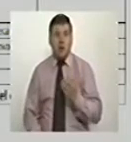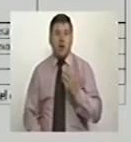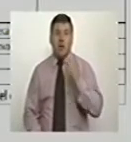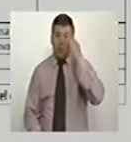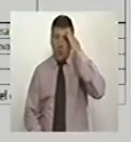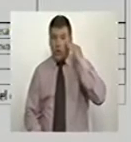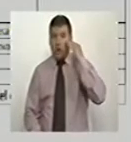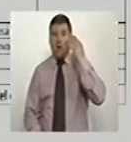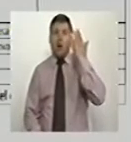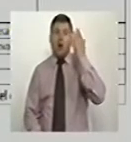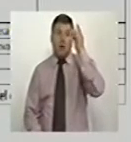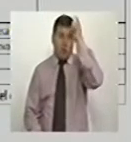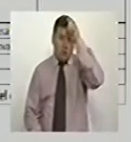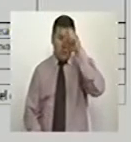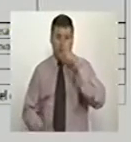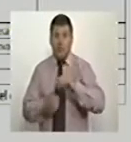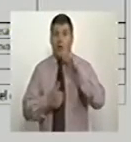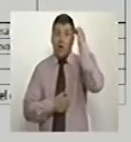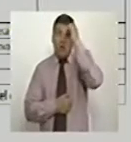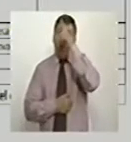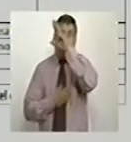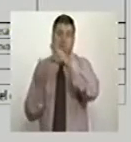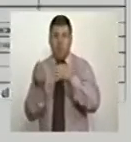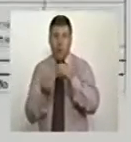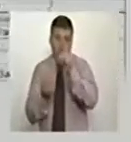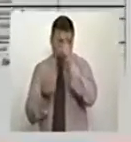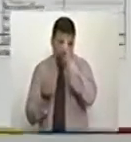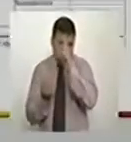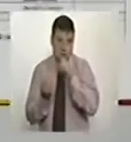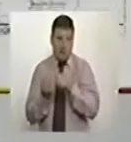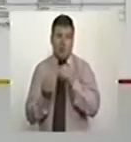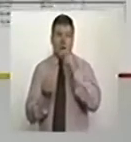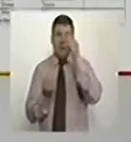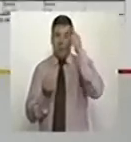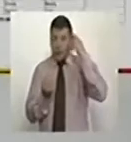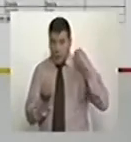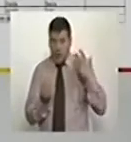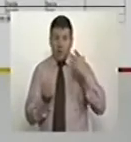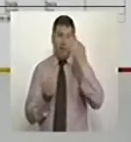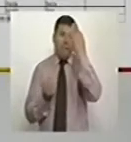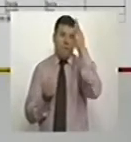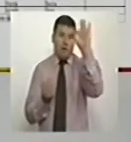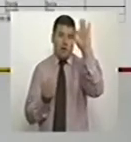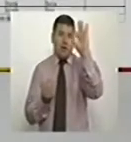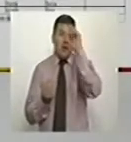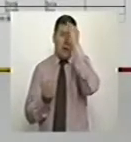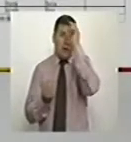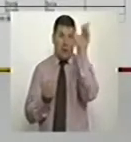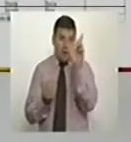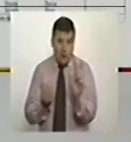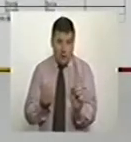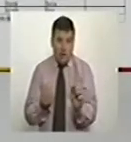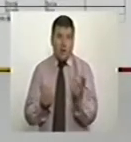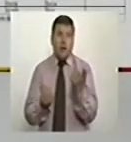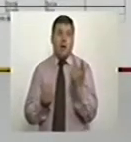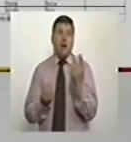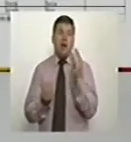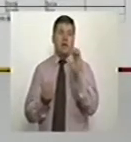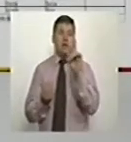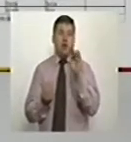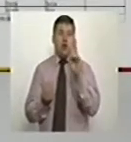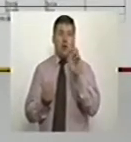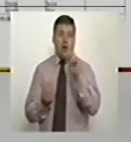y Turquía. En Europa, Alemania, Reino Unido, Francia, Italia, Eslovenia,